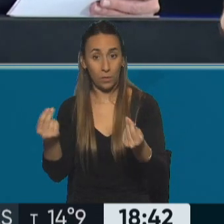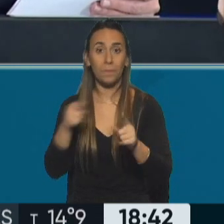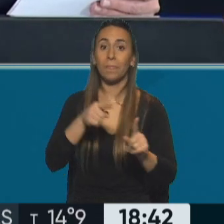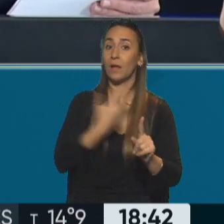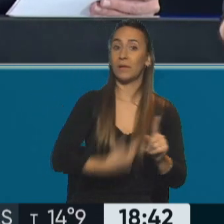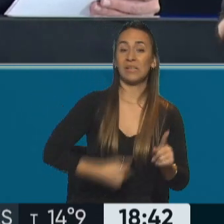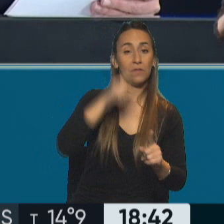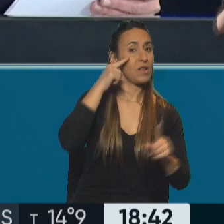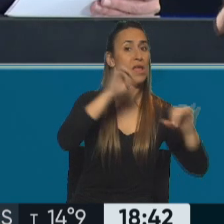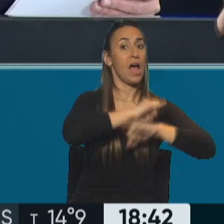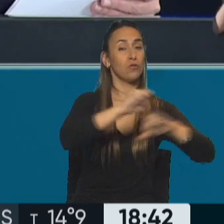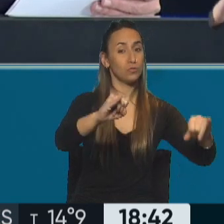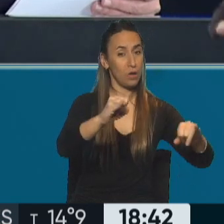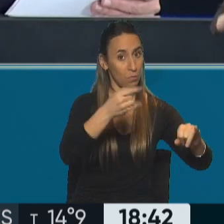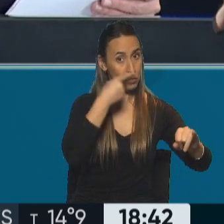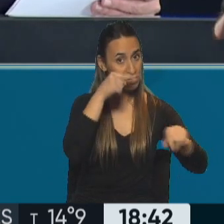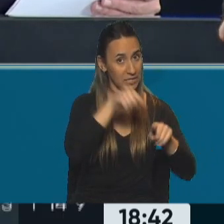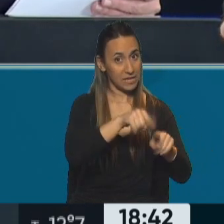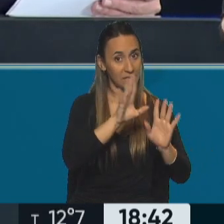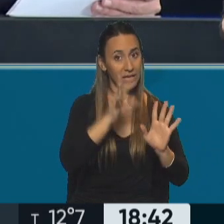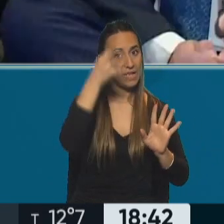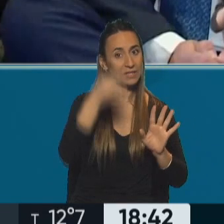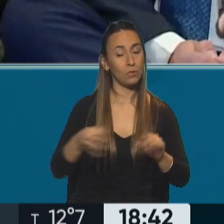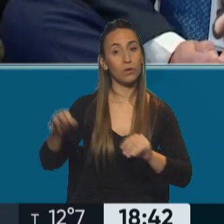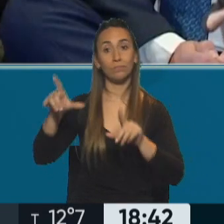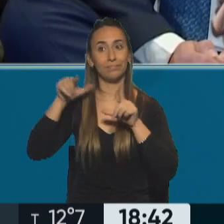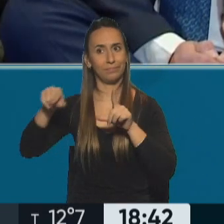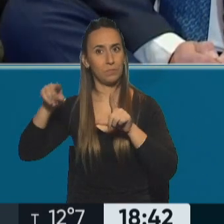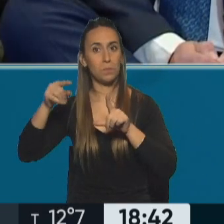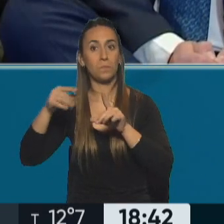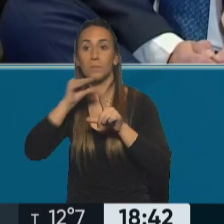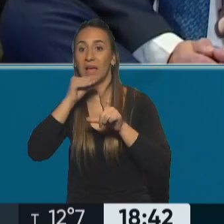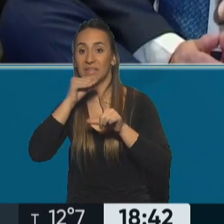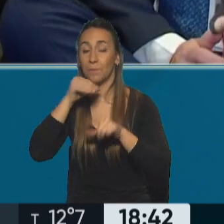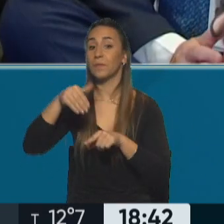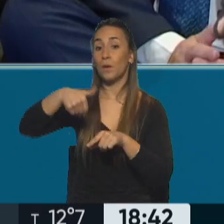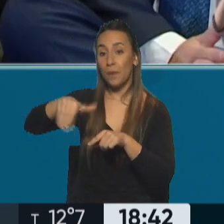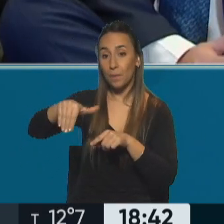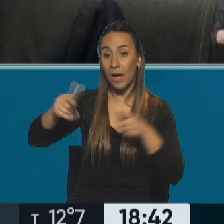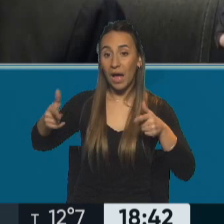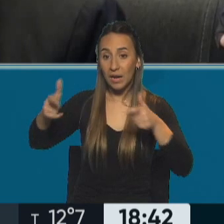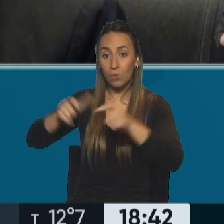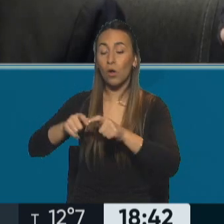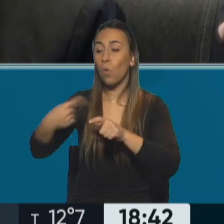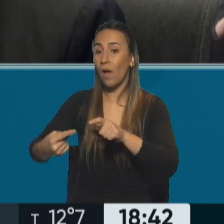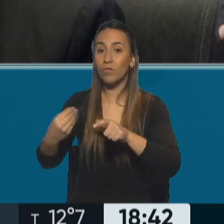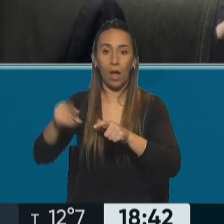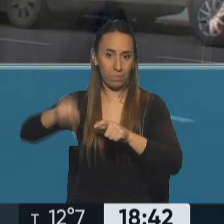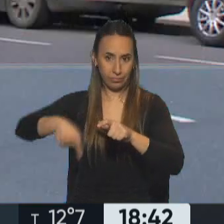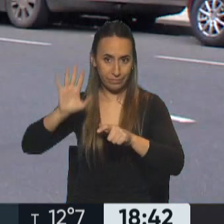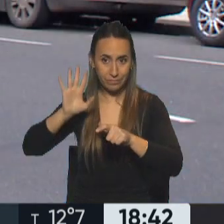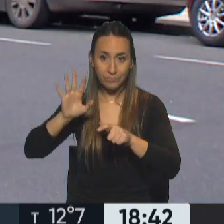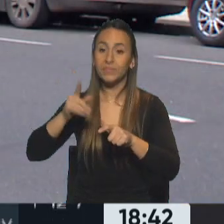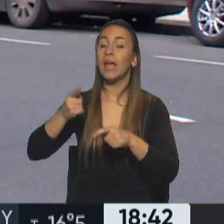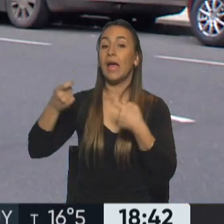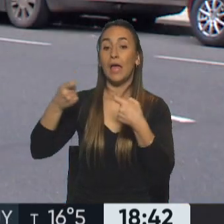interesante, que seguramente va a ser protagonista Sergio Massa. Van a tener un encuentro, todavía no se sabe el día, con